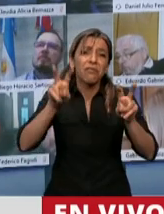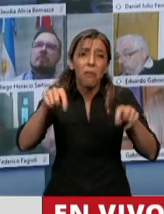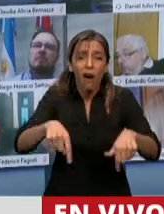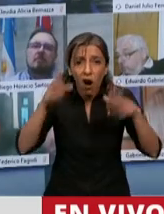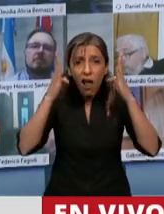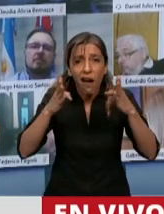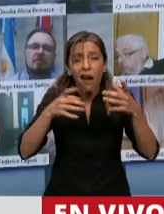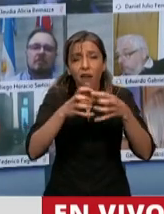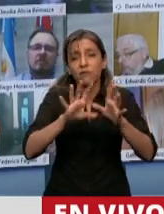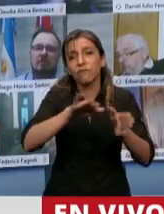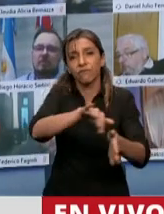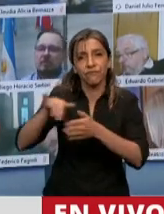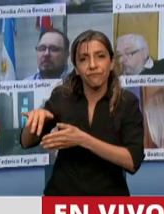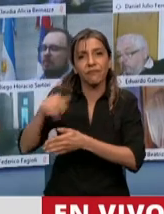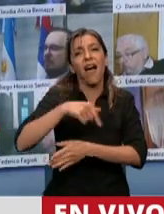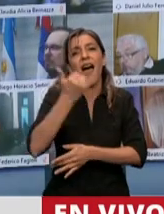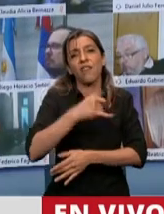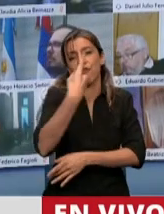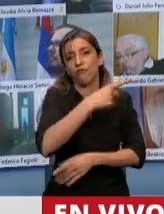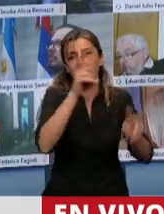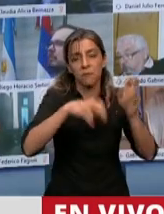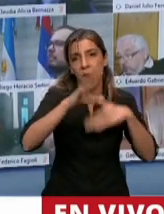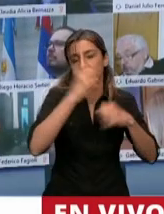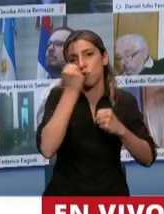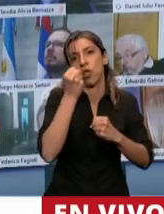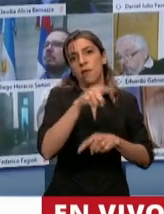la República y al pueblo argentino. Muchísimas gracias.